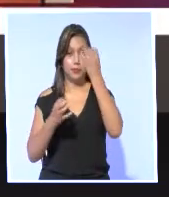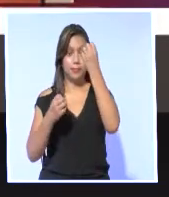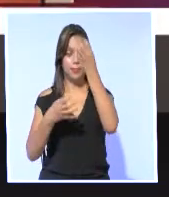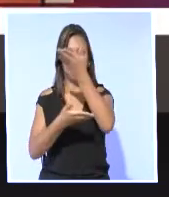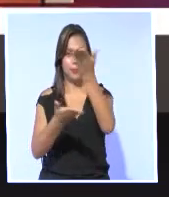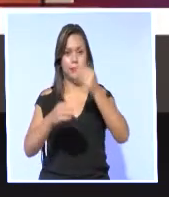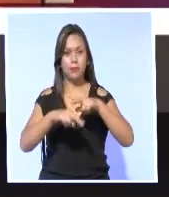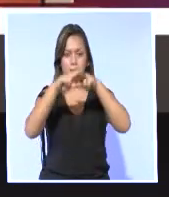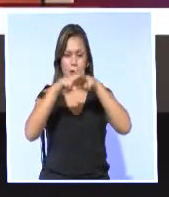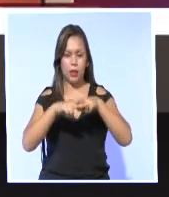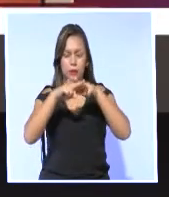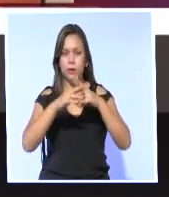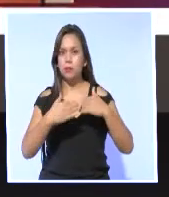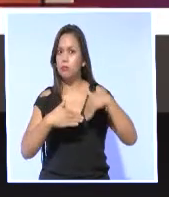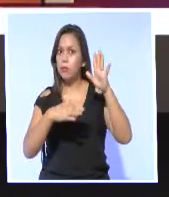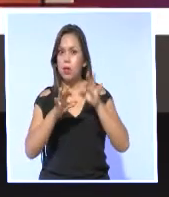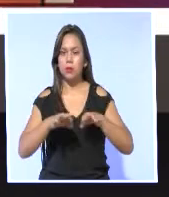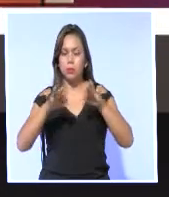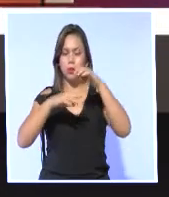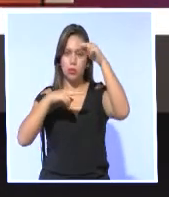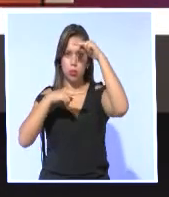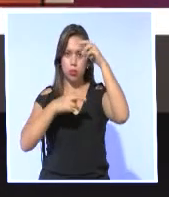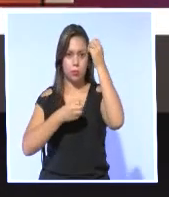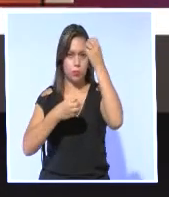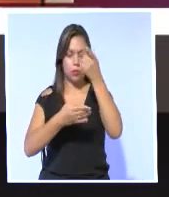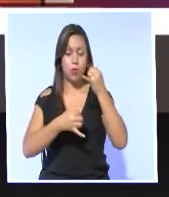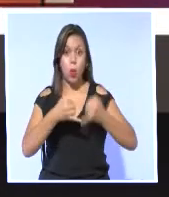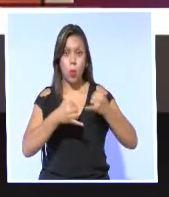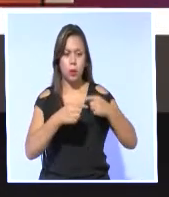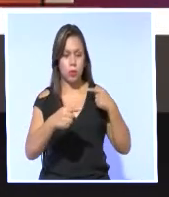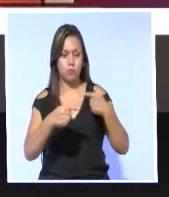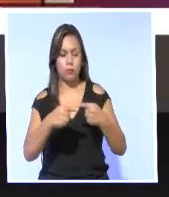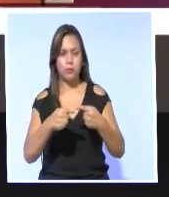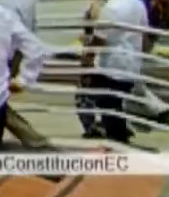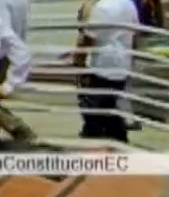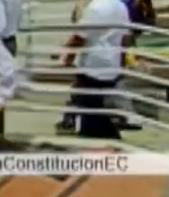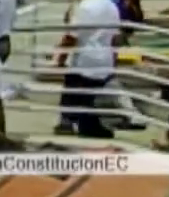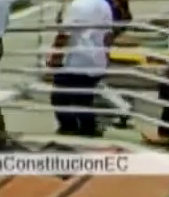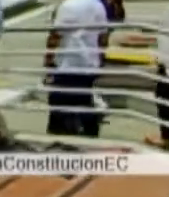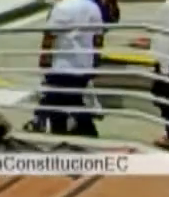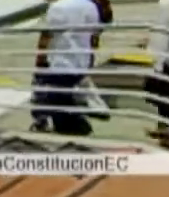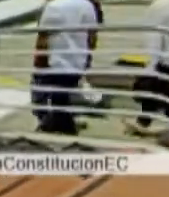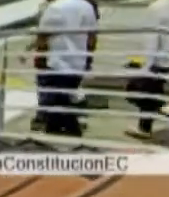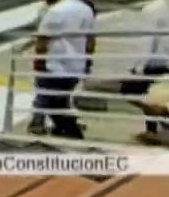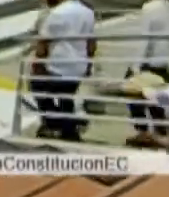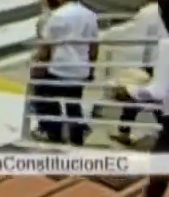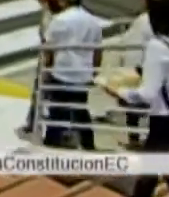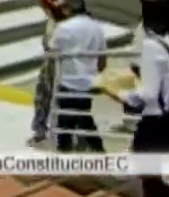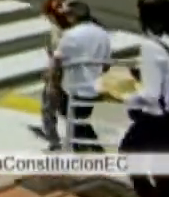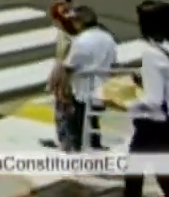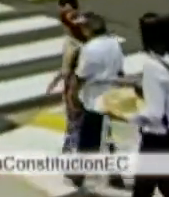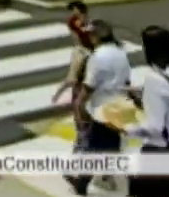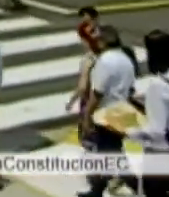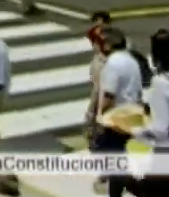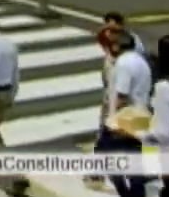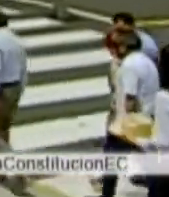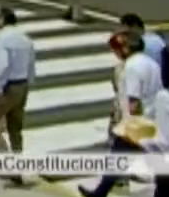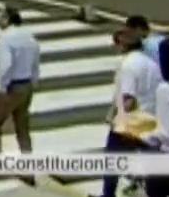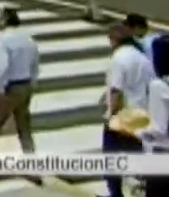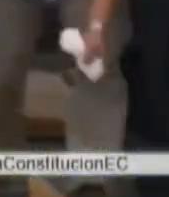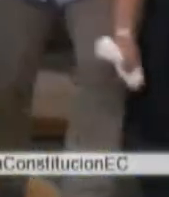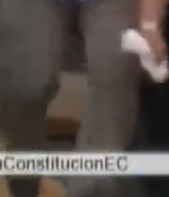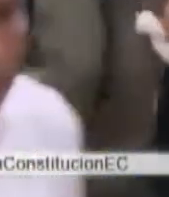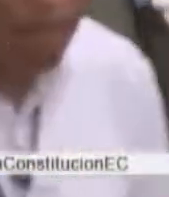continuación, revisamos los hechos que han generado noticias en las últimas horas. La mañana de este sábado se conmemoró el noveno